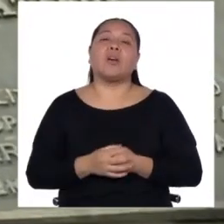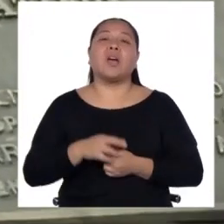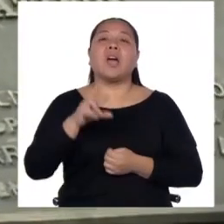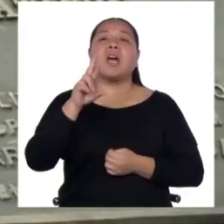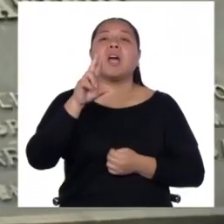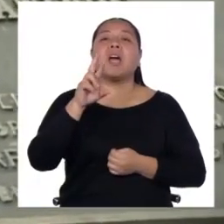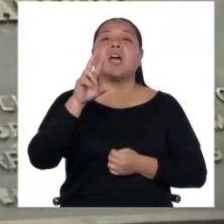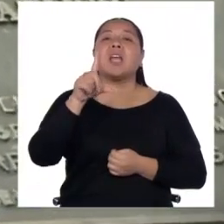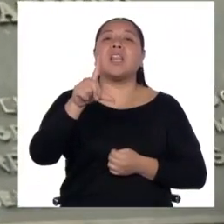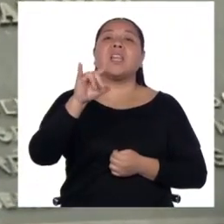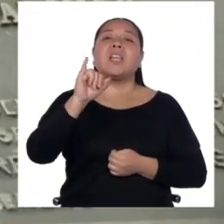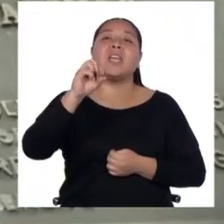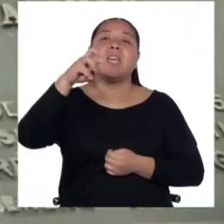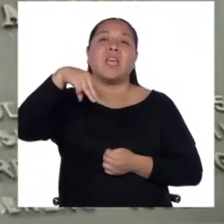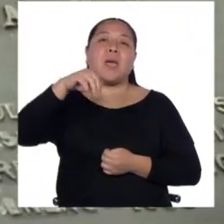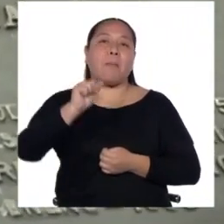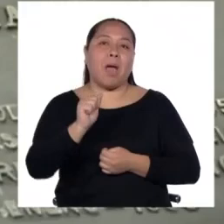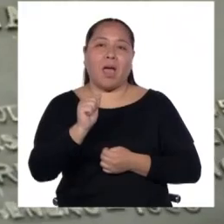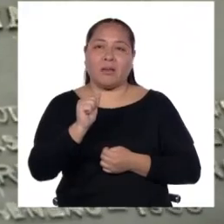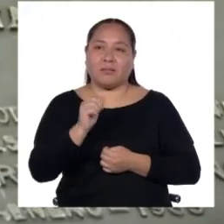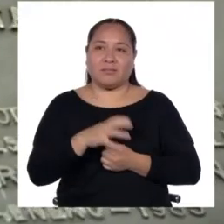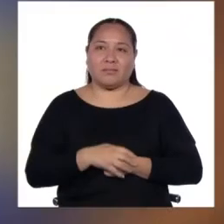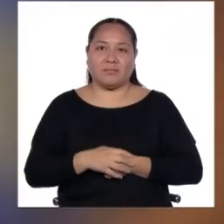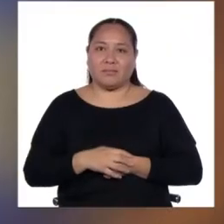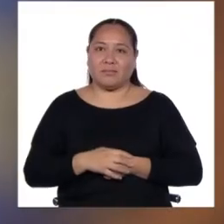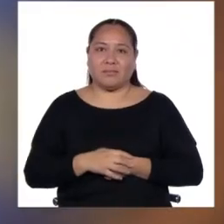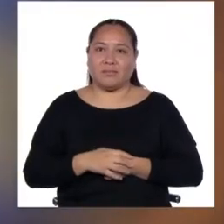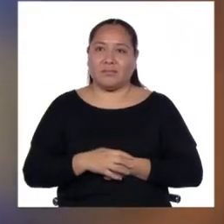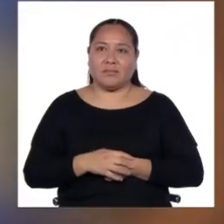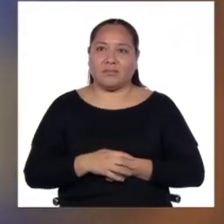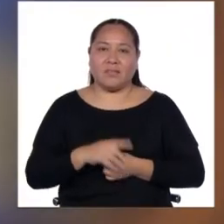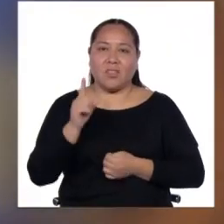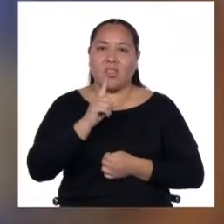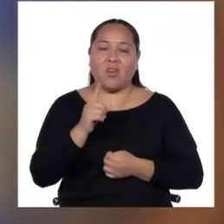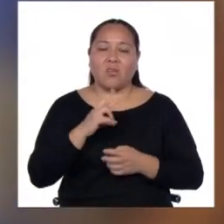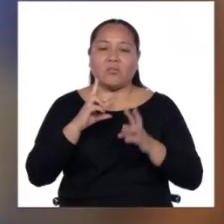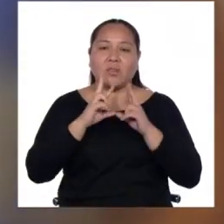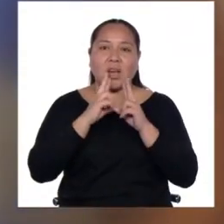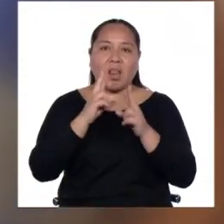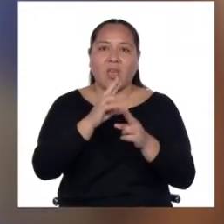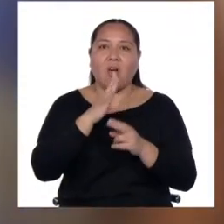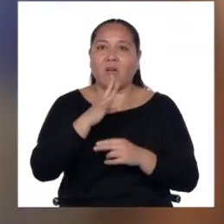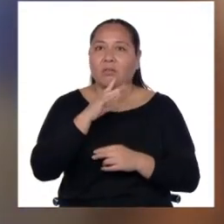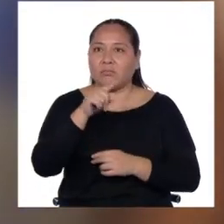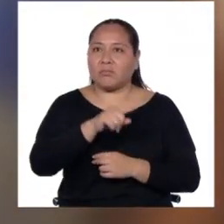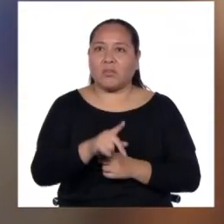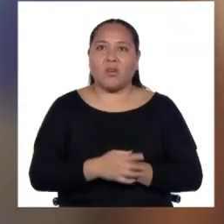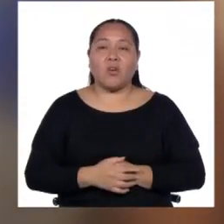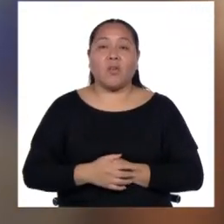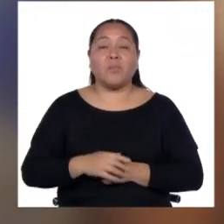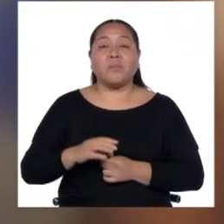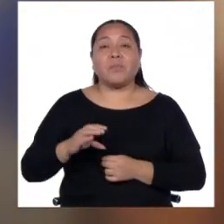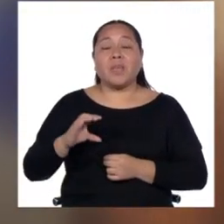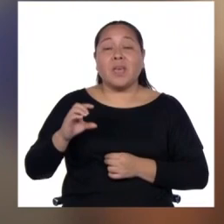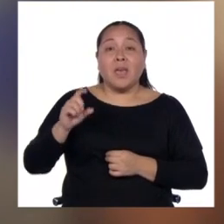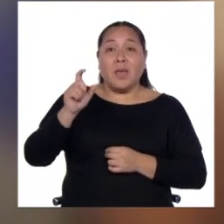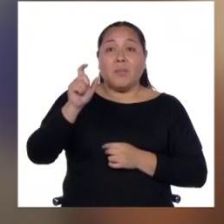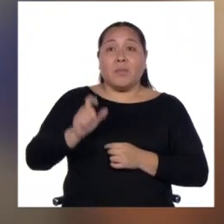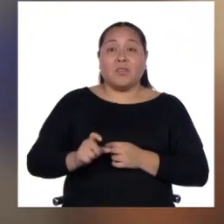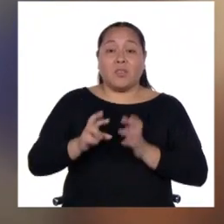actual de Lima, que no es el hablador, de paso se ha dicho, por eso también, digamos, el cacique limeño,